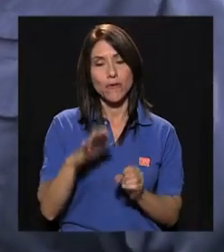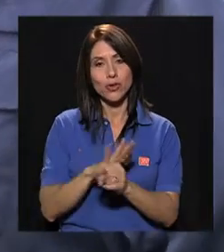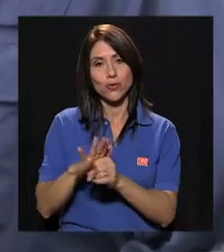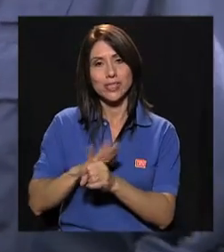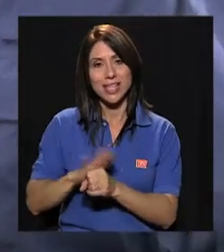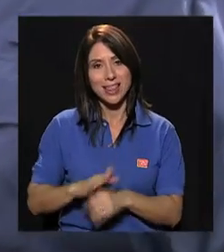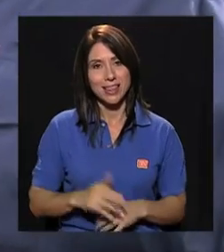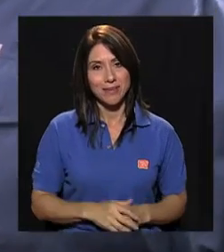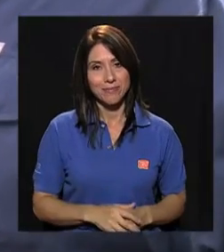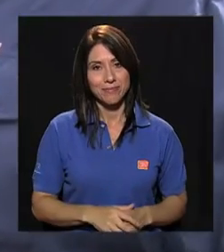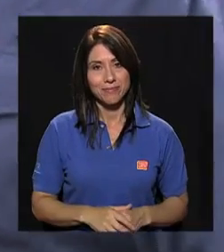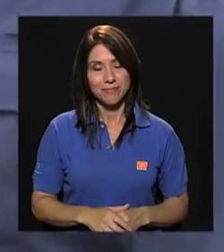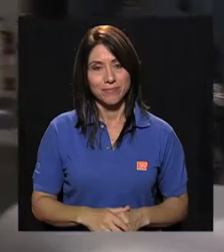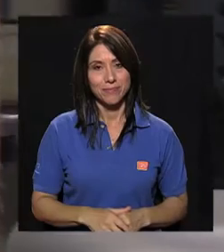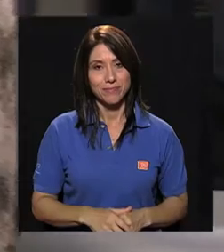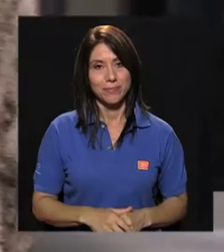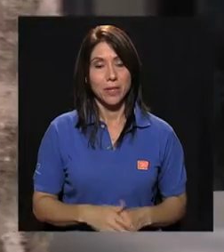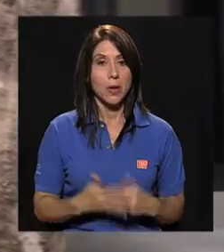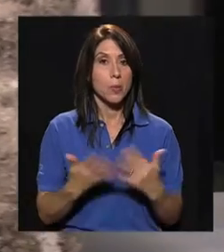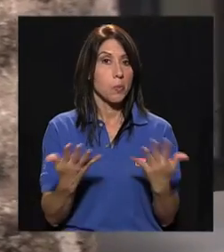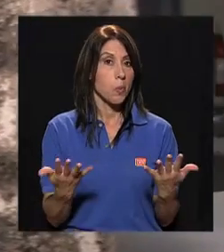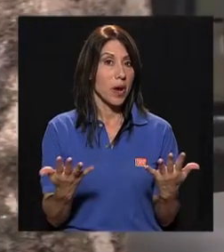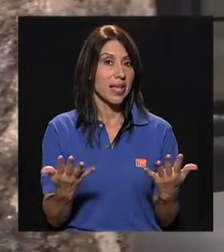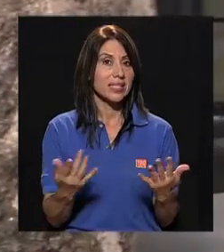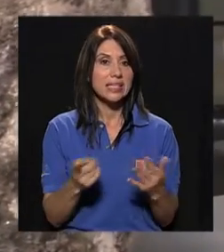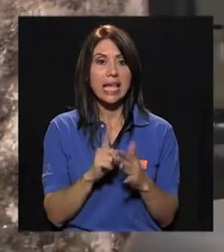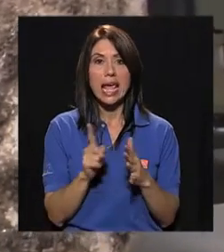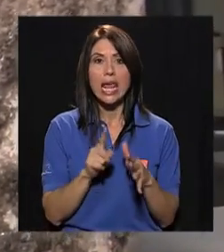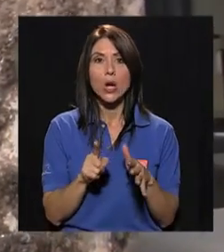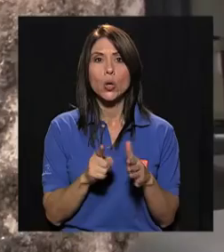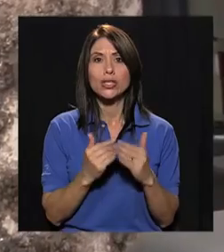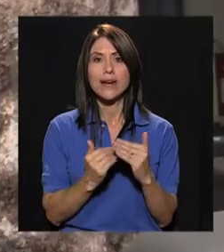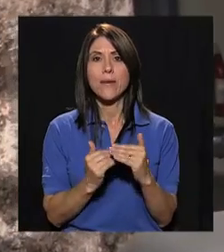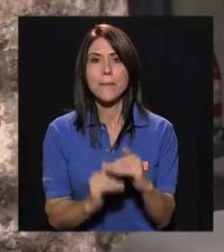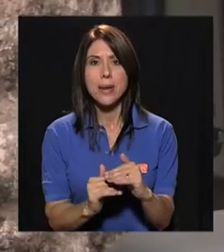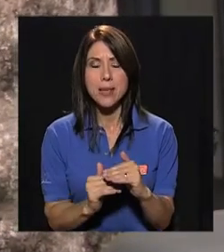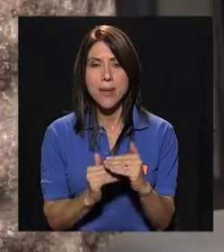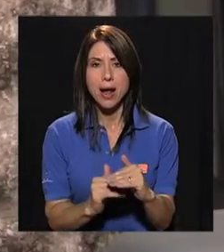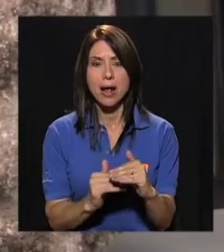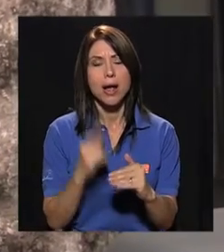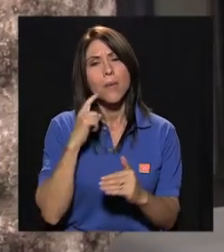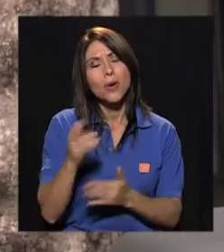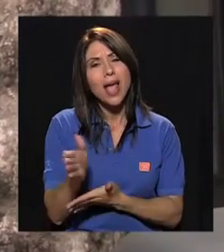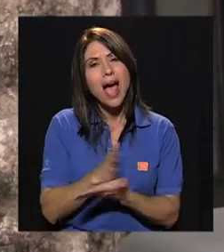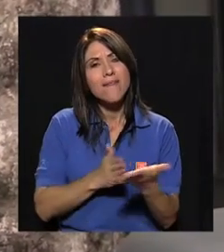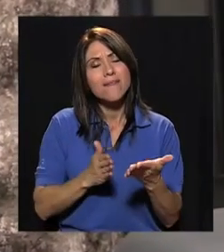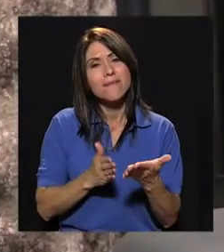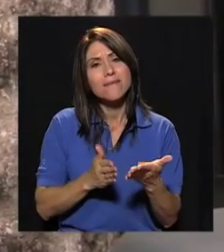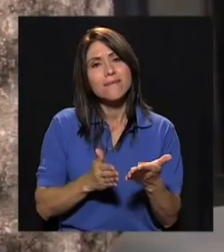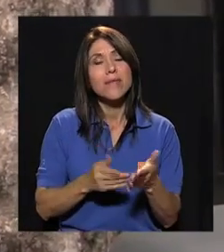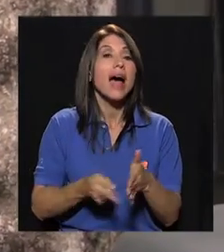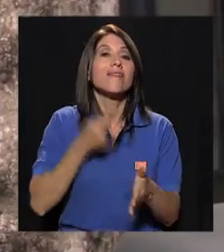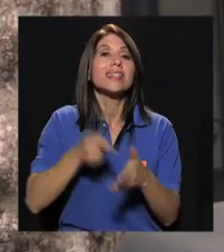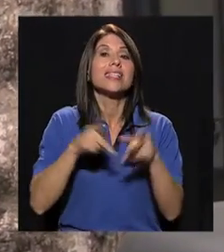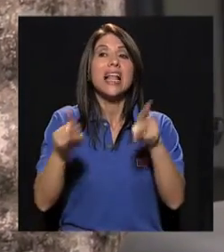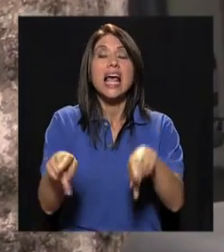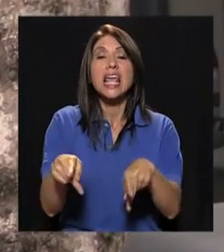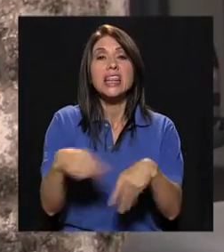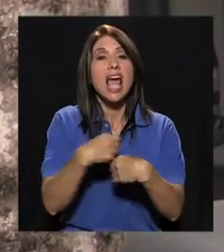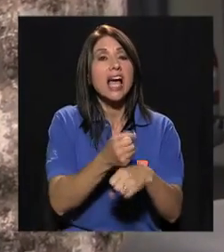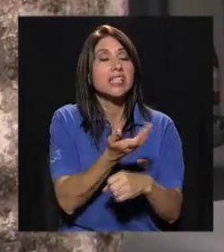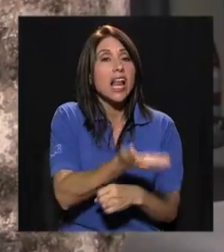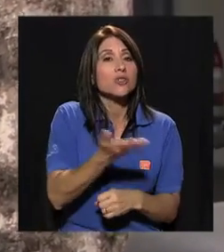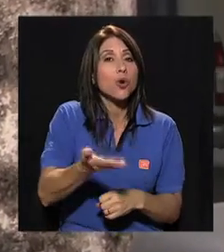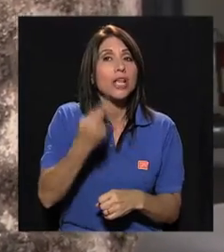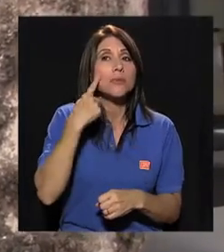satisfecho porque fue suficiente. Pues que no se repriman, porque a veces hay gente que siempre está haciendo las cosas porque